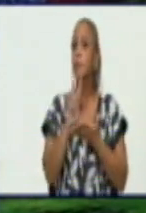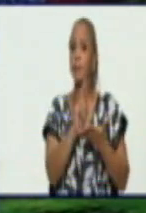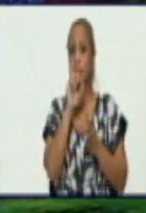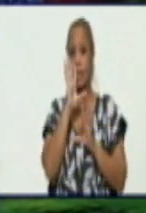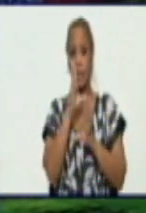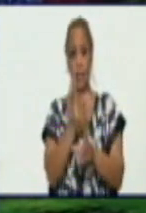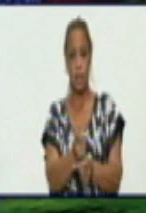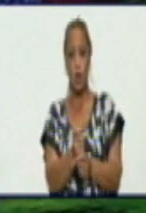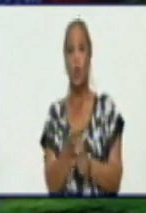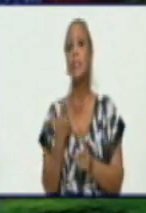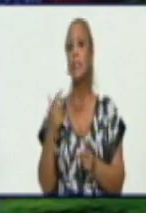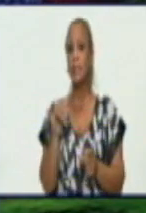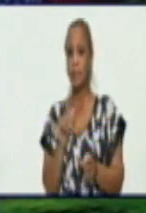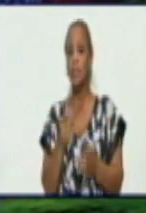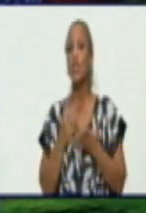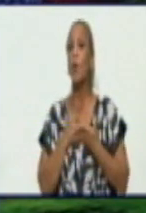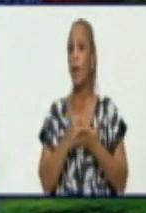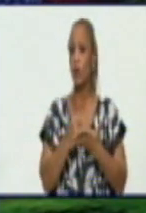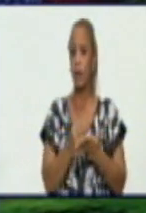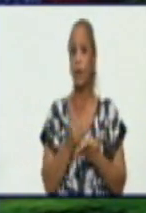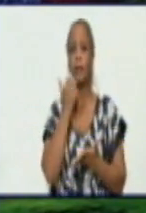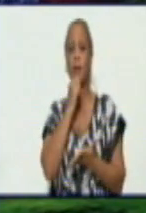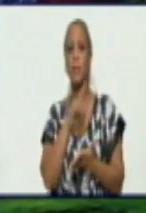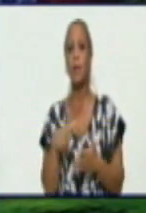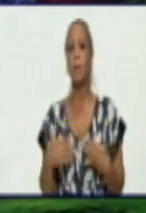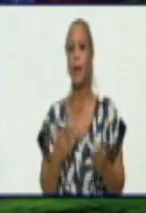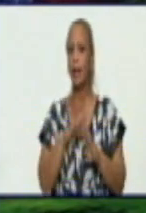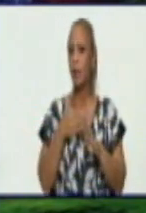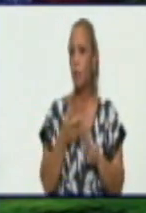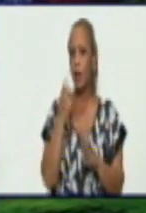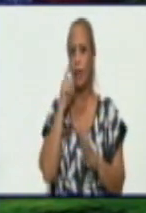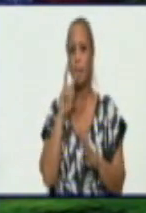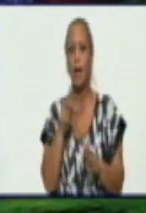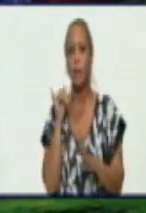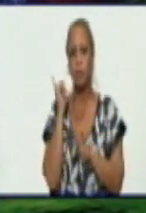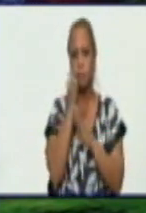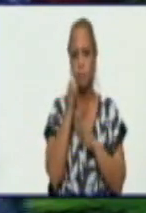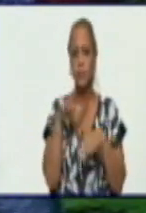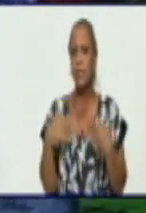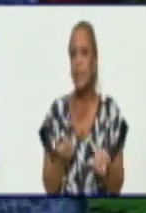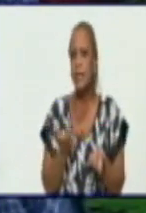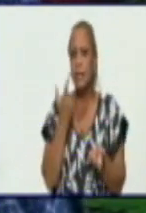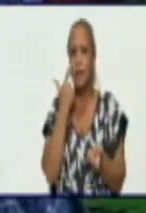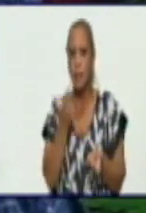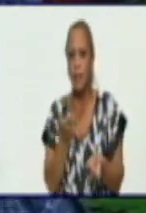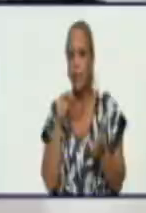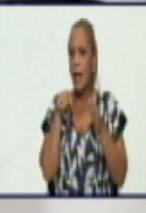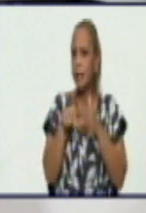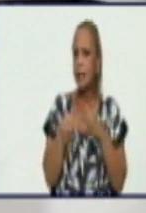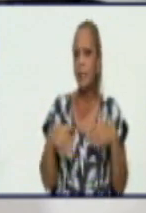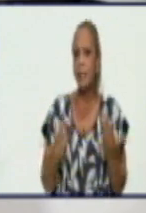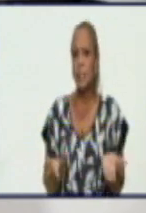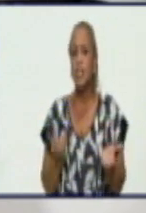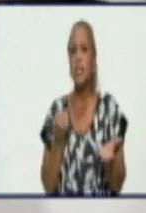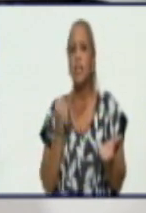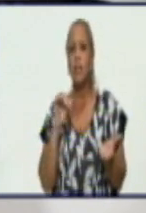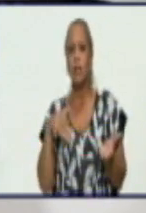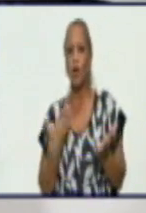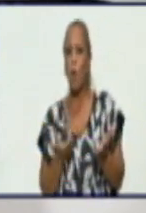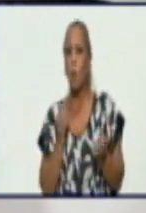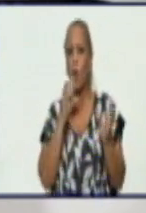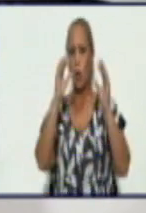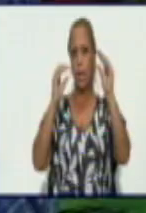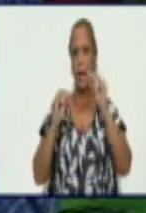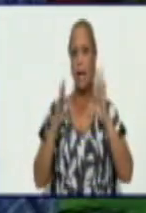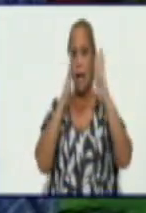nos va a ayudar también para después del material que nos comentes qué viste allí en el terreno y cómo está organizado el trabajo en